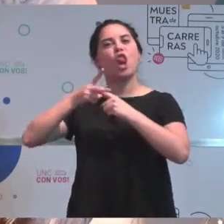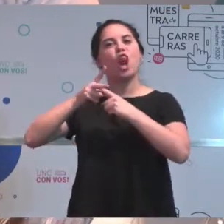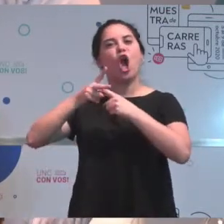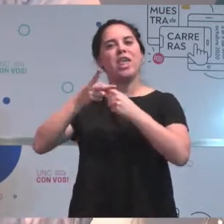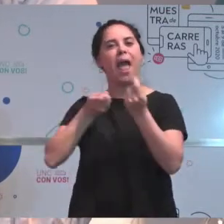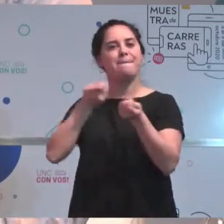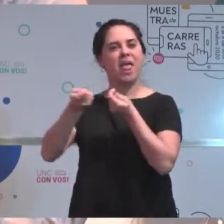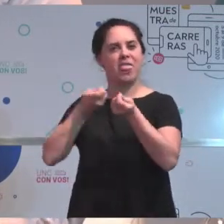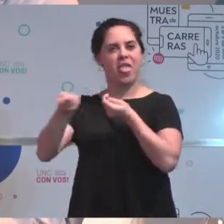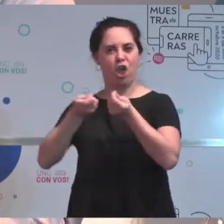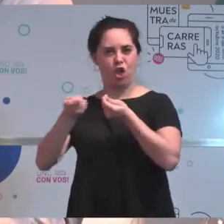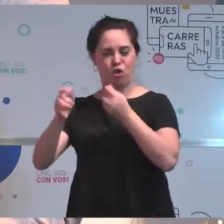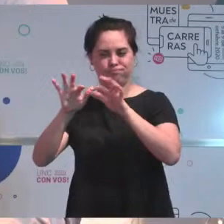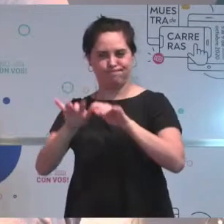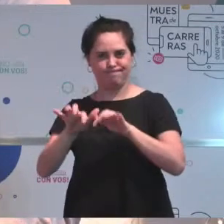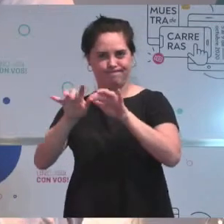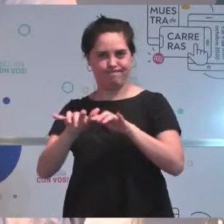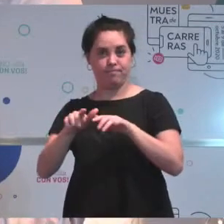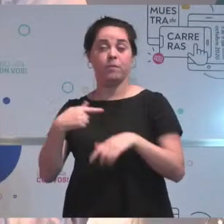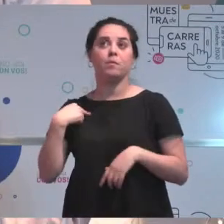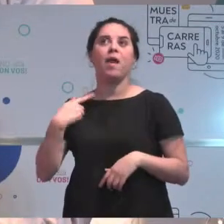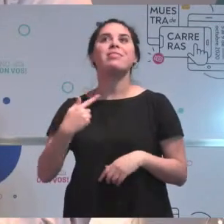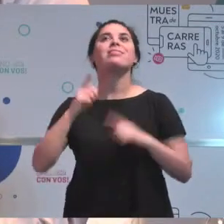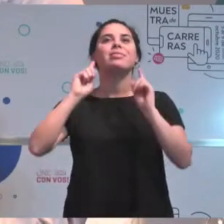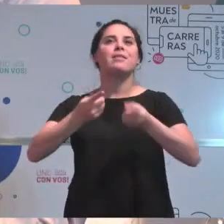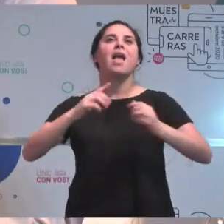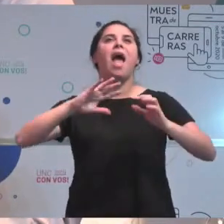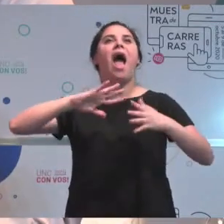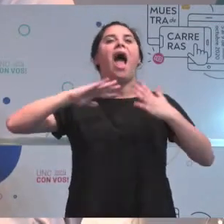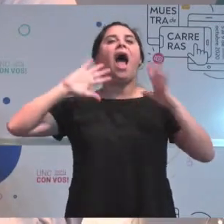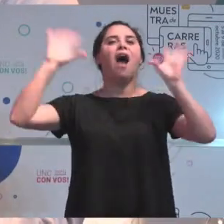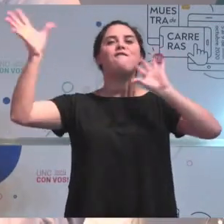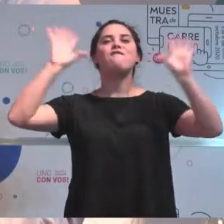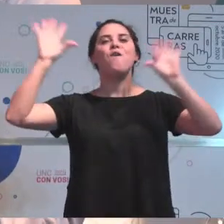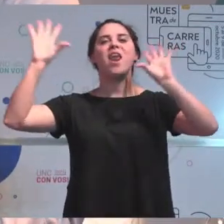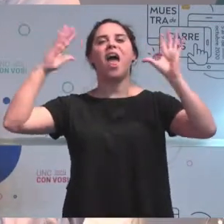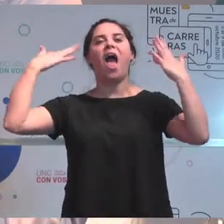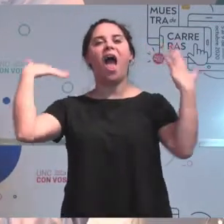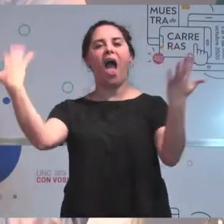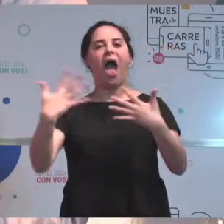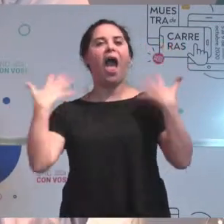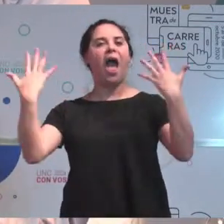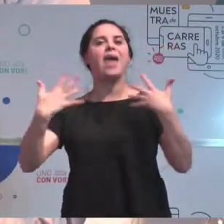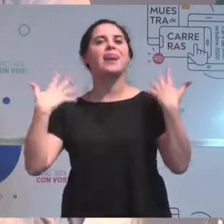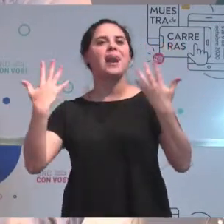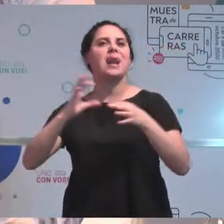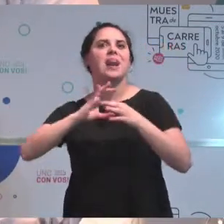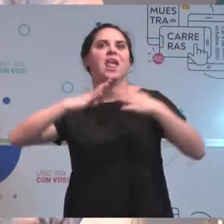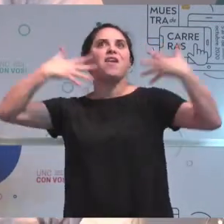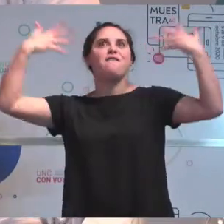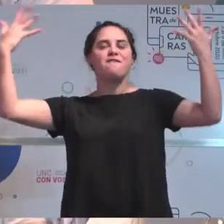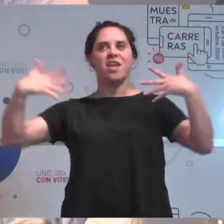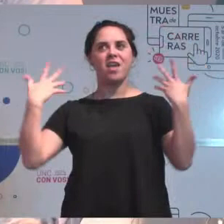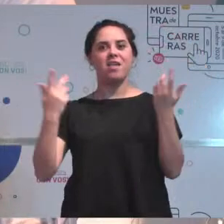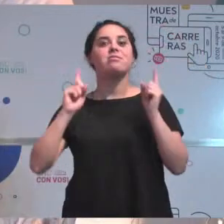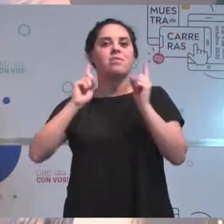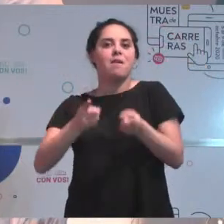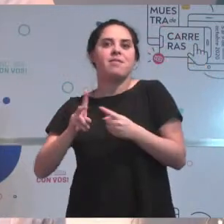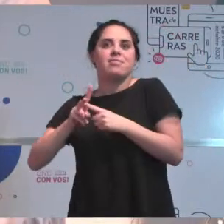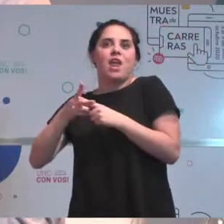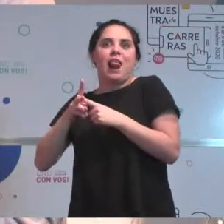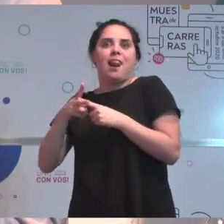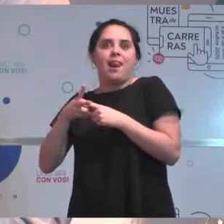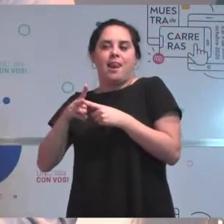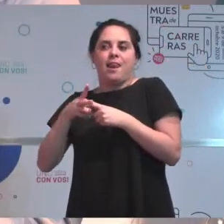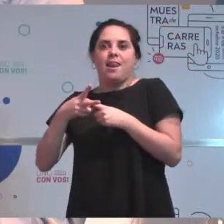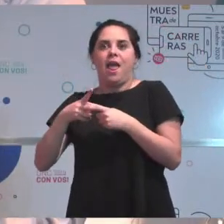afuera, estar al aire libre y utilizar todo lo que son herramientas tecnológicas de avanzada. Eso fue lo